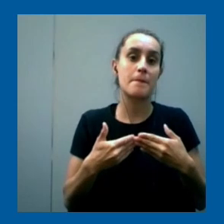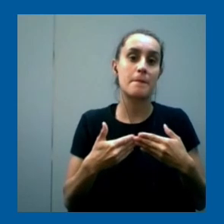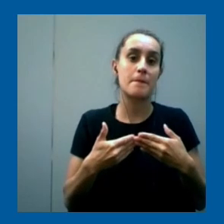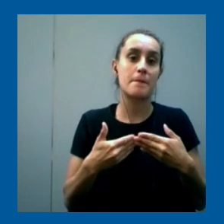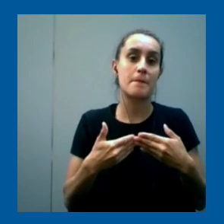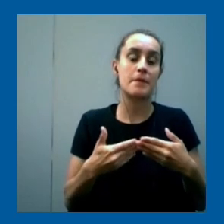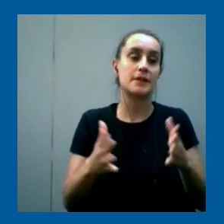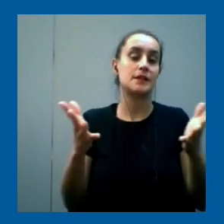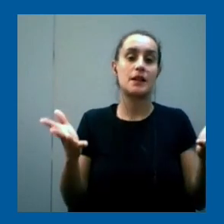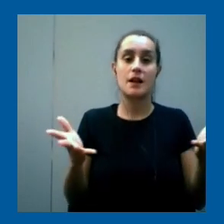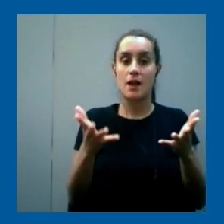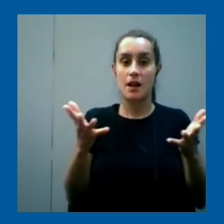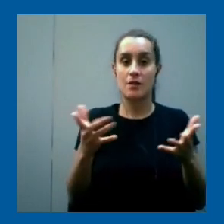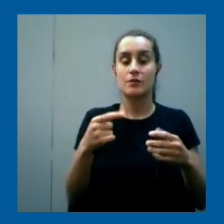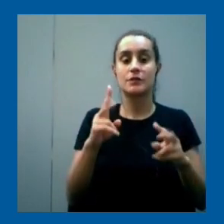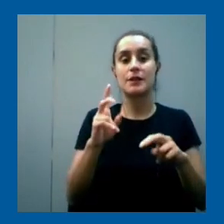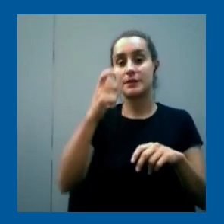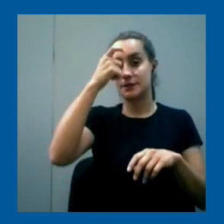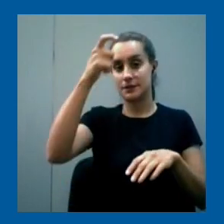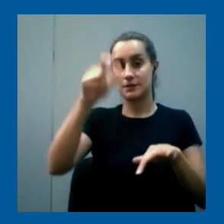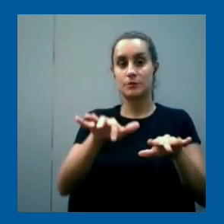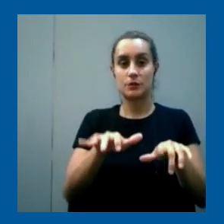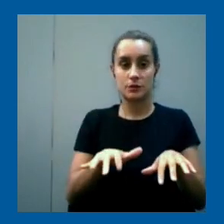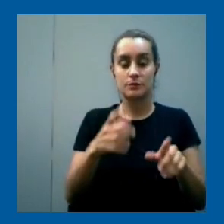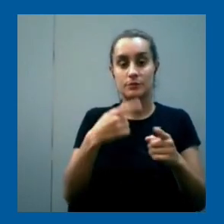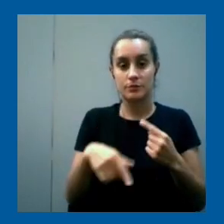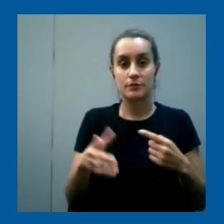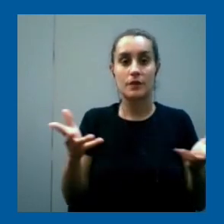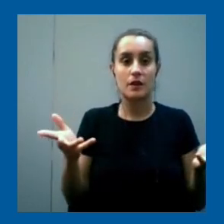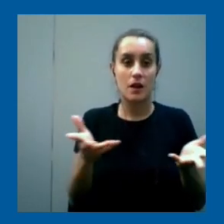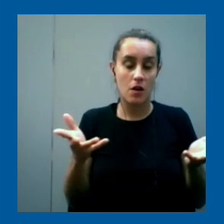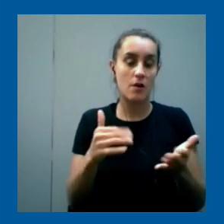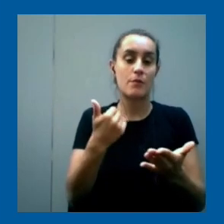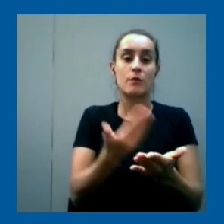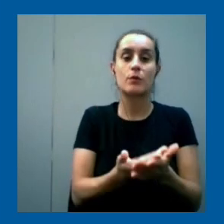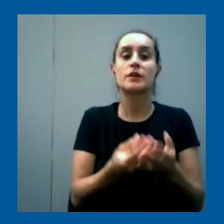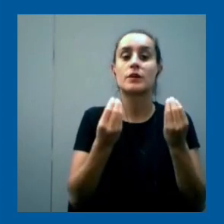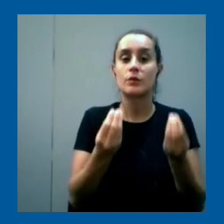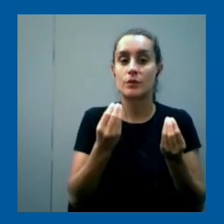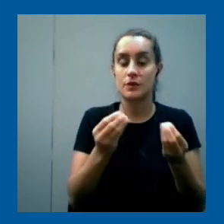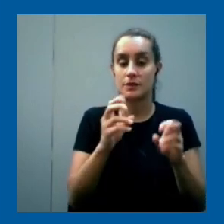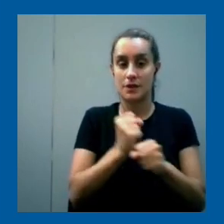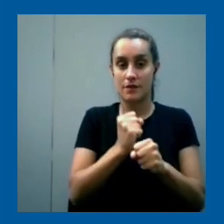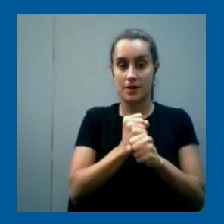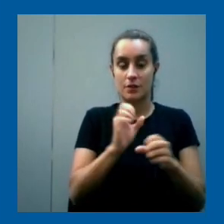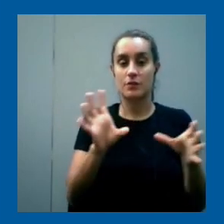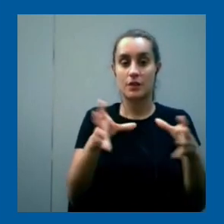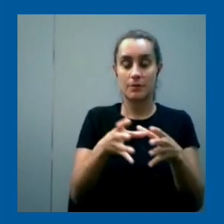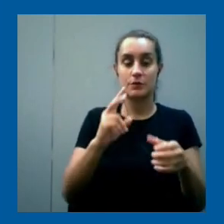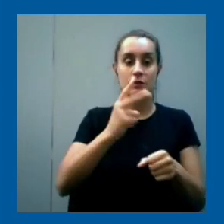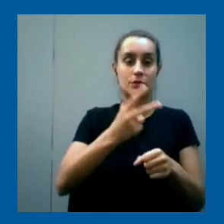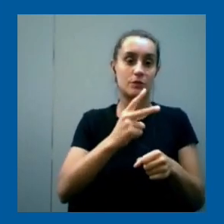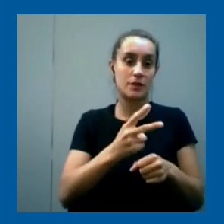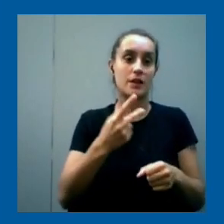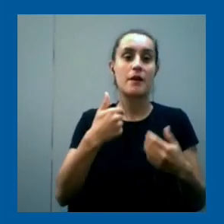con la ciencia de la computación entonces lo que vamos a lo que estamos proponiendo y lo que estamos trabajando con el equipo de secundaria es en empezar a